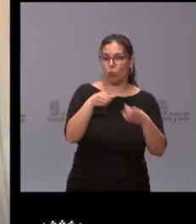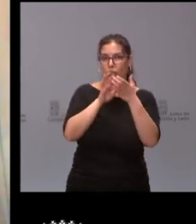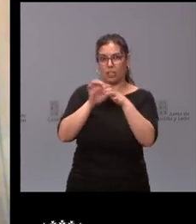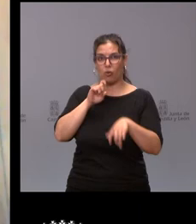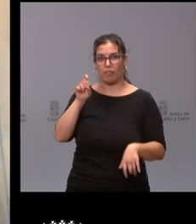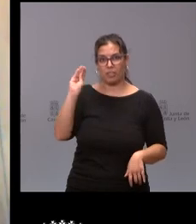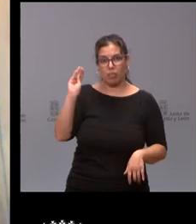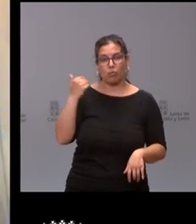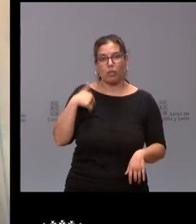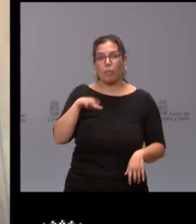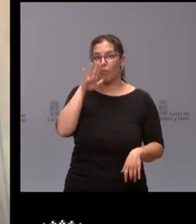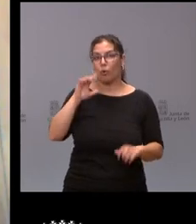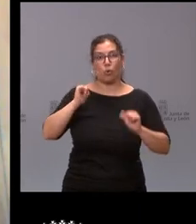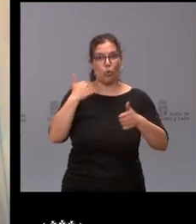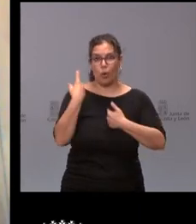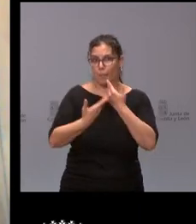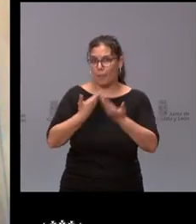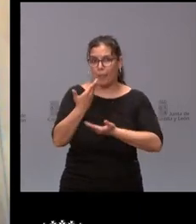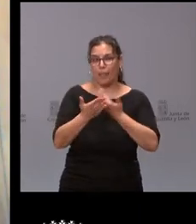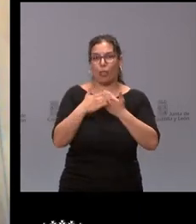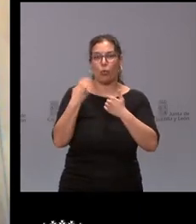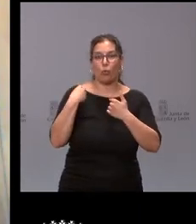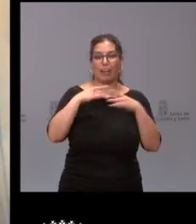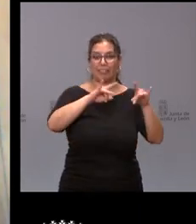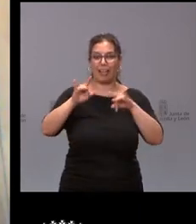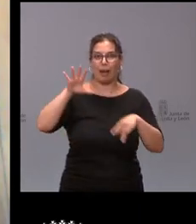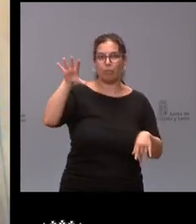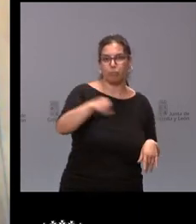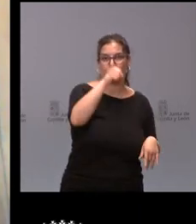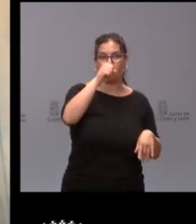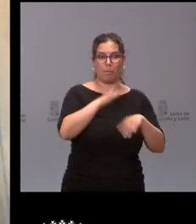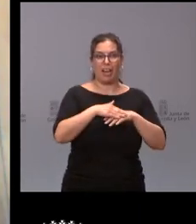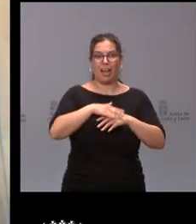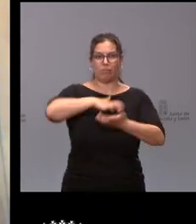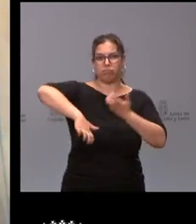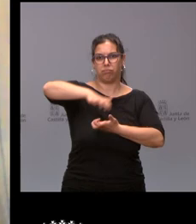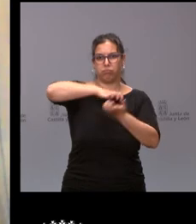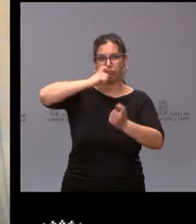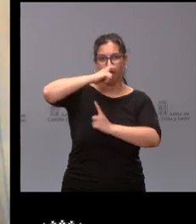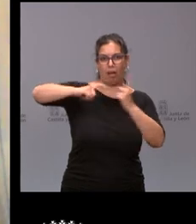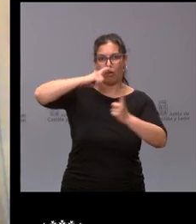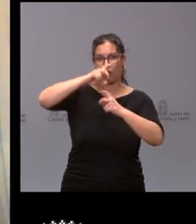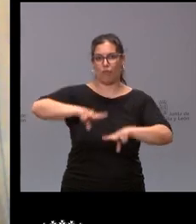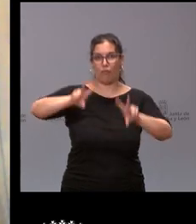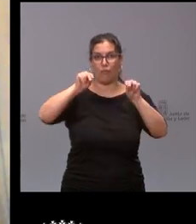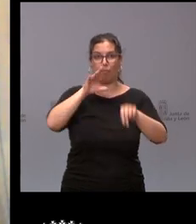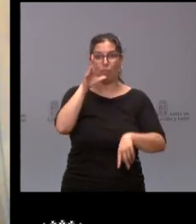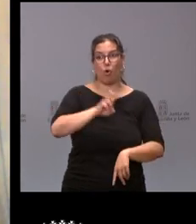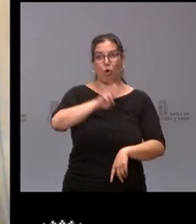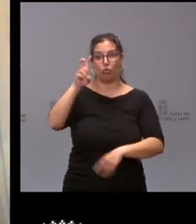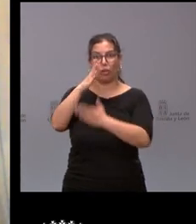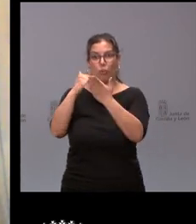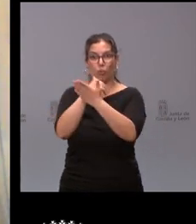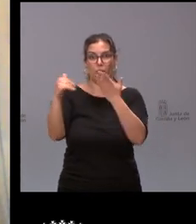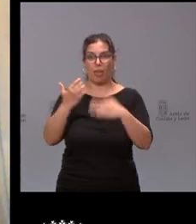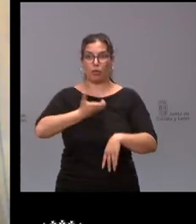por no iniciar el proceso de expropiación para que deje de darse esta extraña situación en la cual un ayuntamiento de otra comunidad tiene